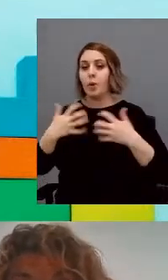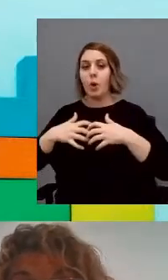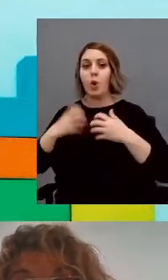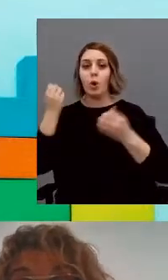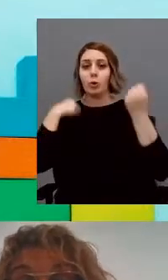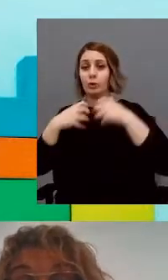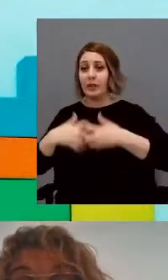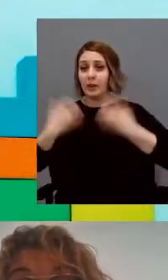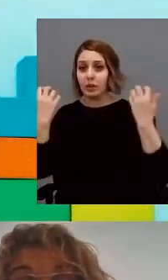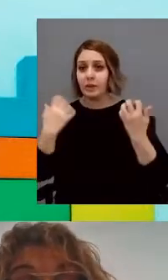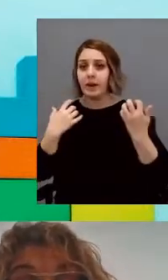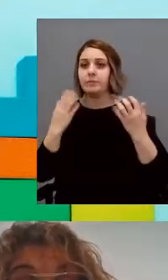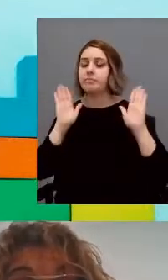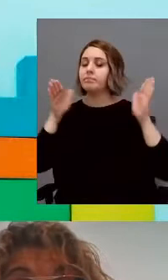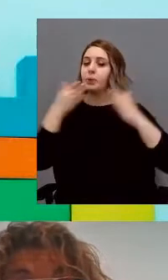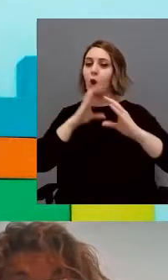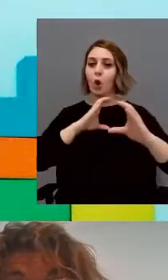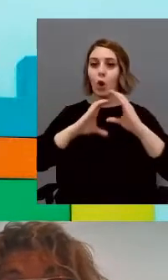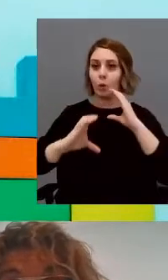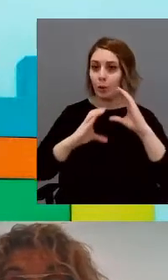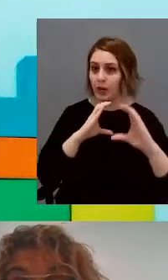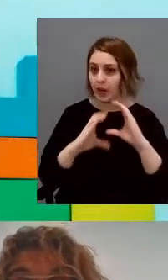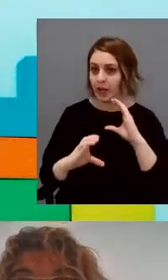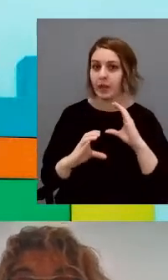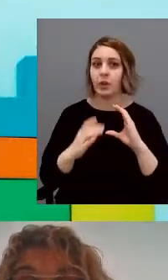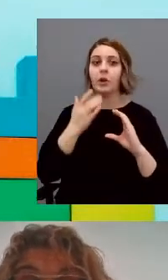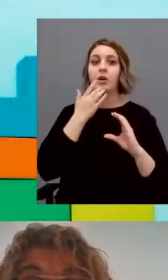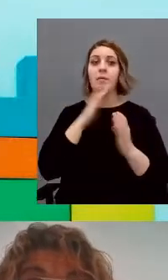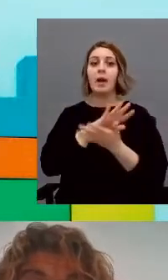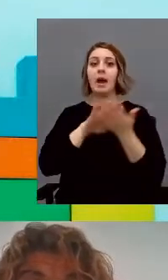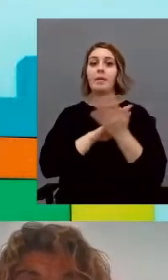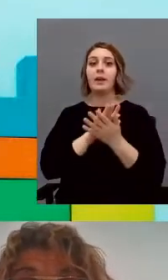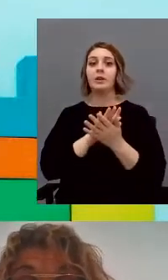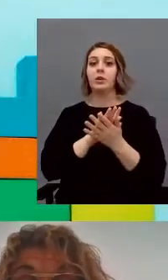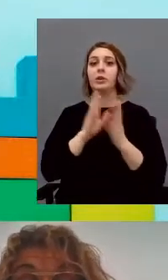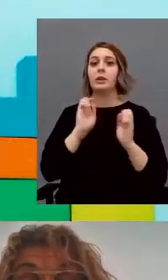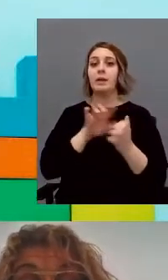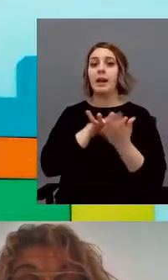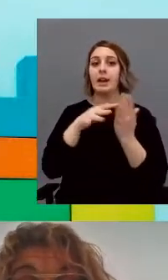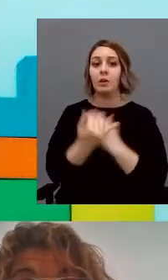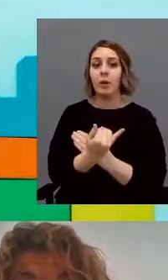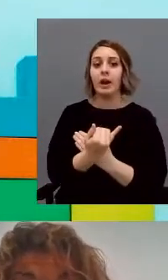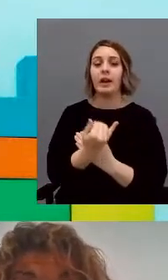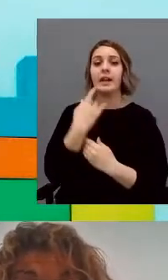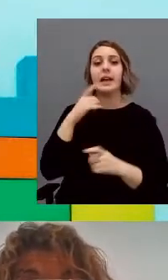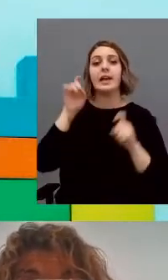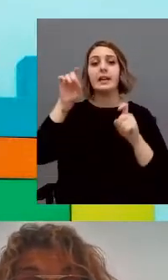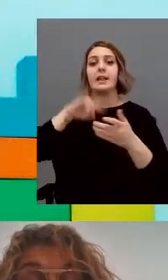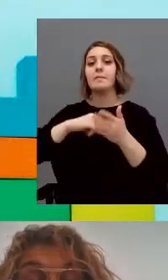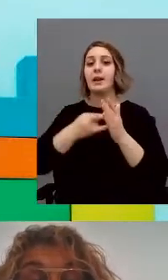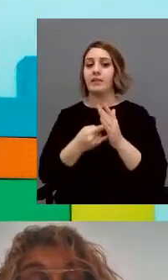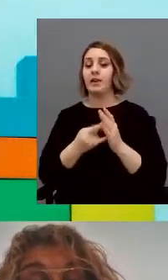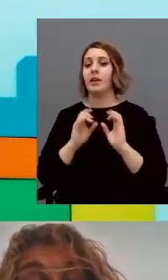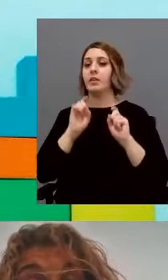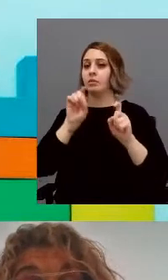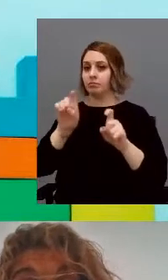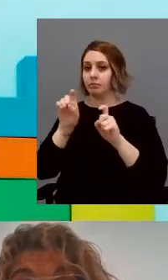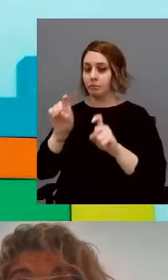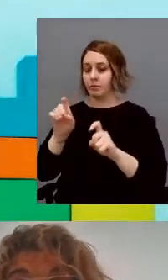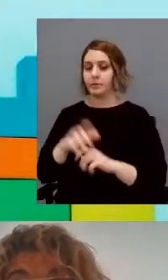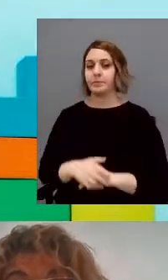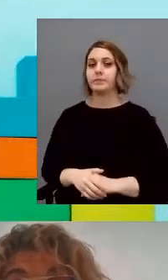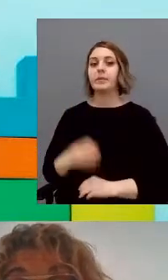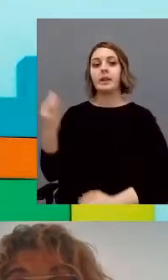disruptivas se centra en la comunicación, en los aspectos programáticos del lenguaje y en la enseñanza de habilidades de